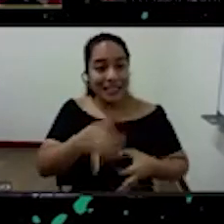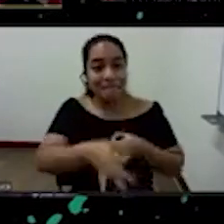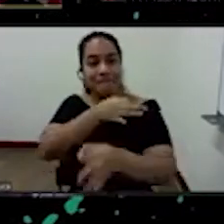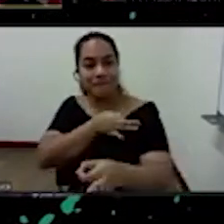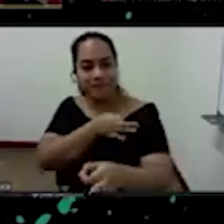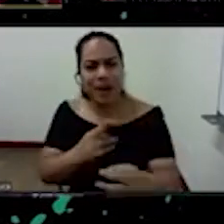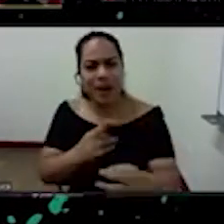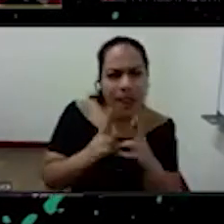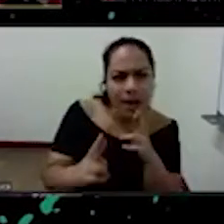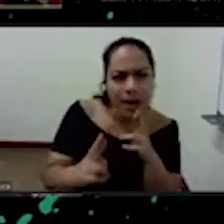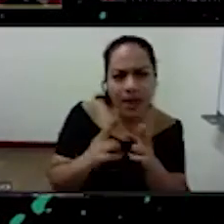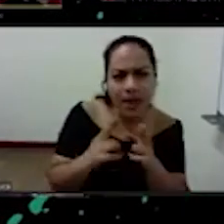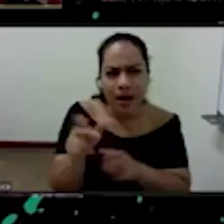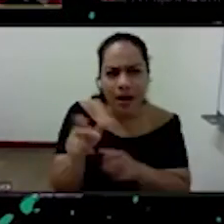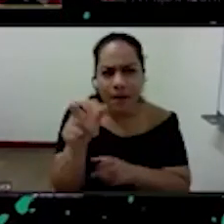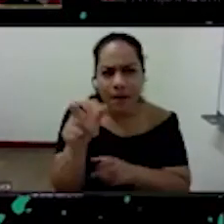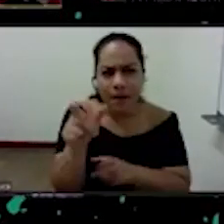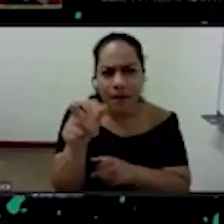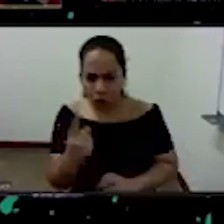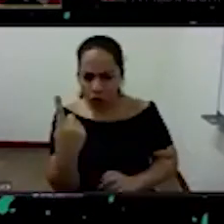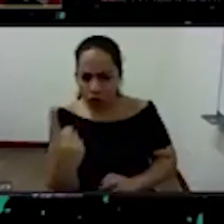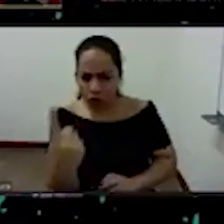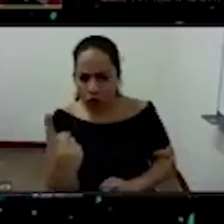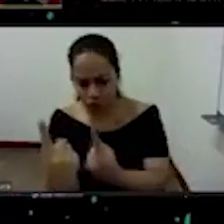al cuerpo del otro